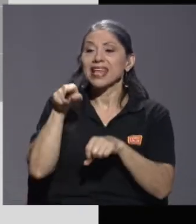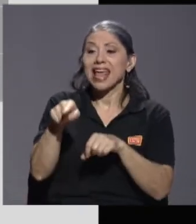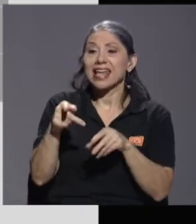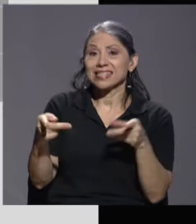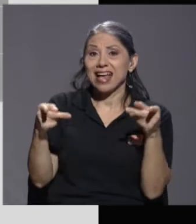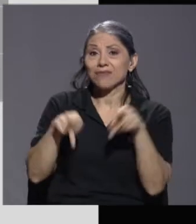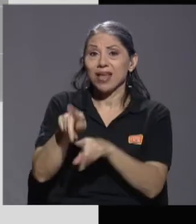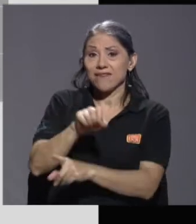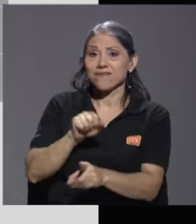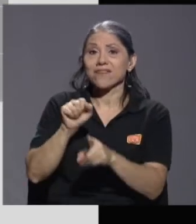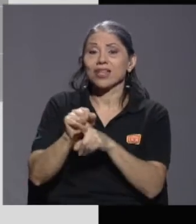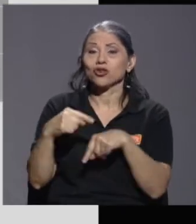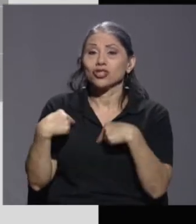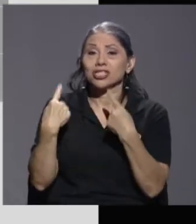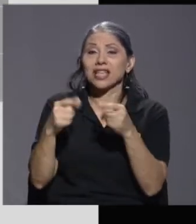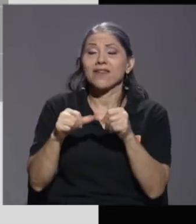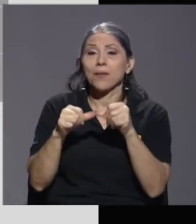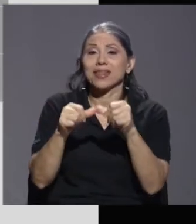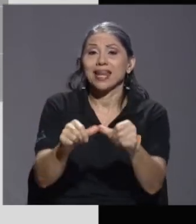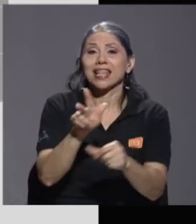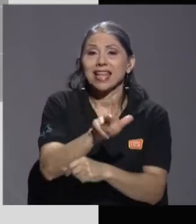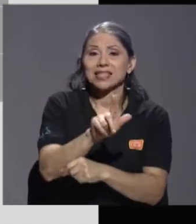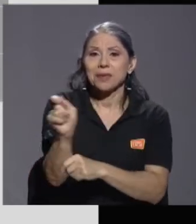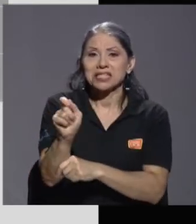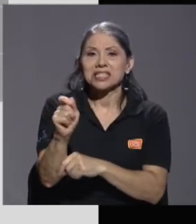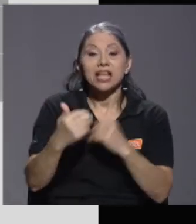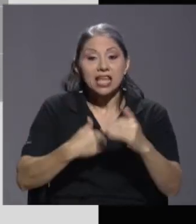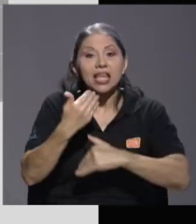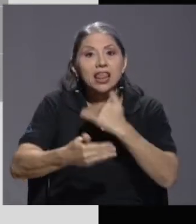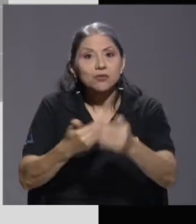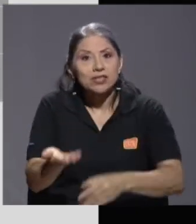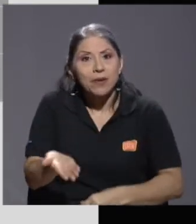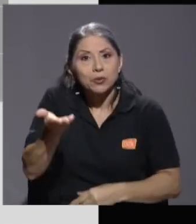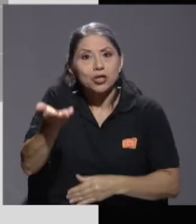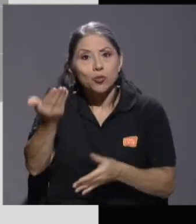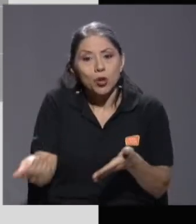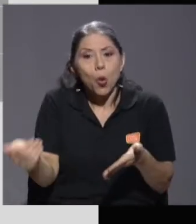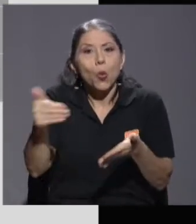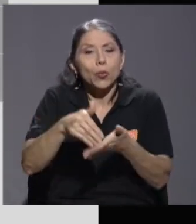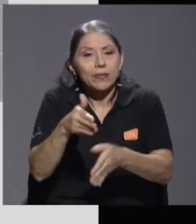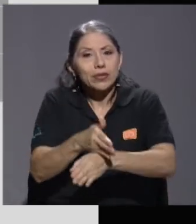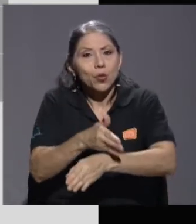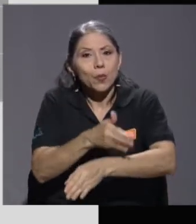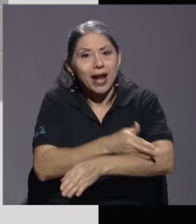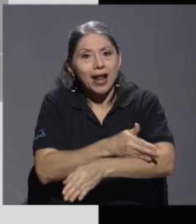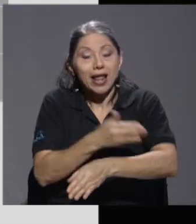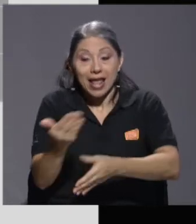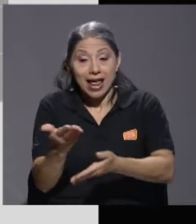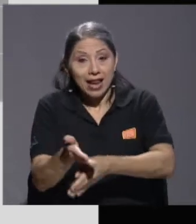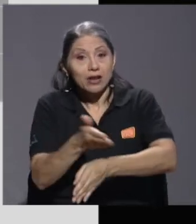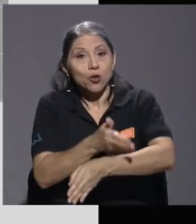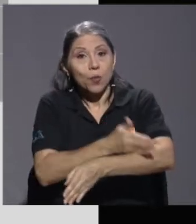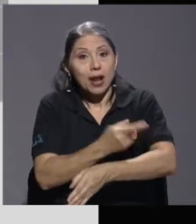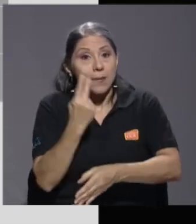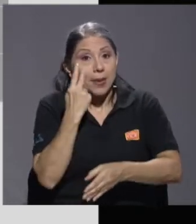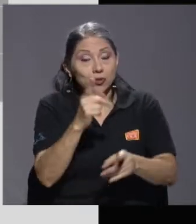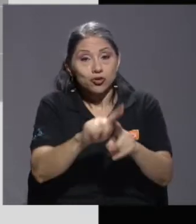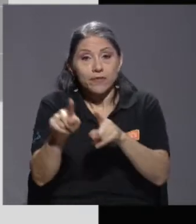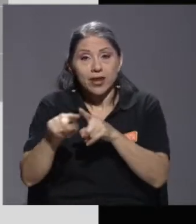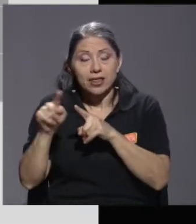meses y después íbamos a subir y íbamos a recuperarnos. En la recuperación modelamos diferentes modelos.